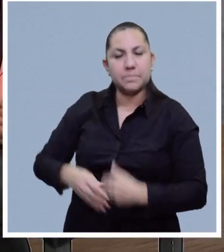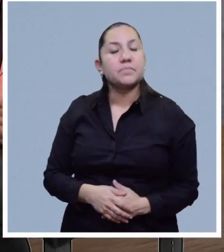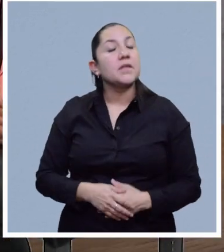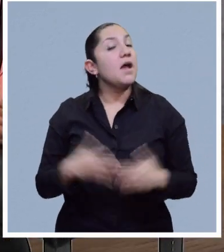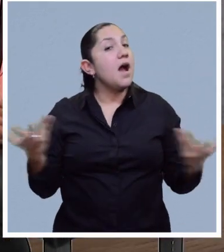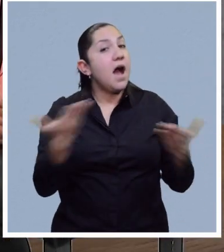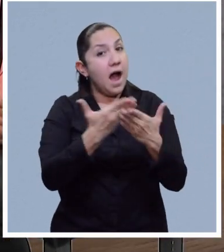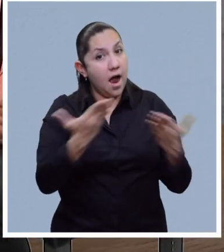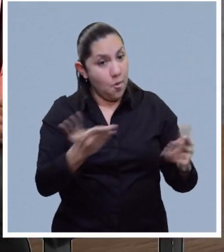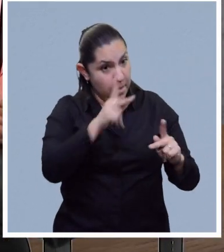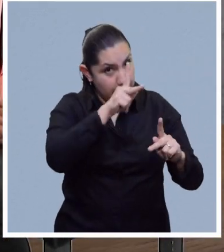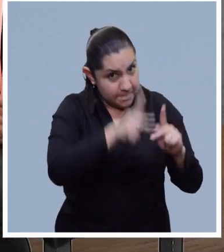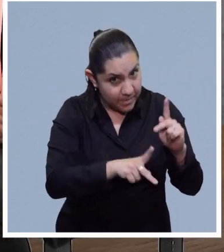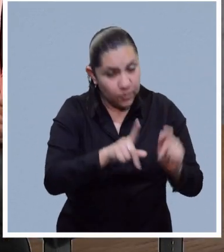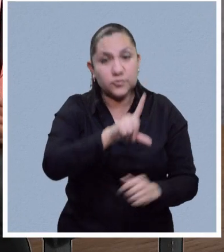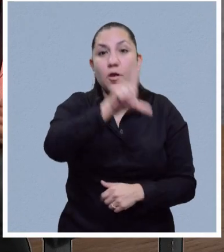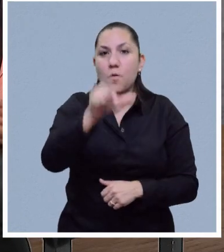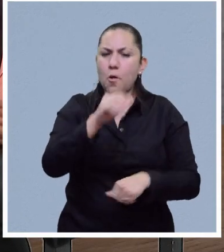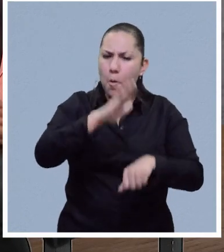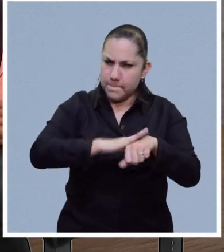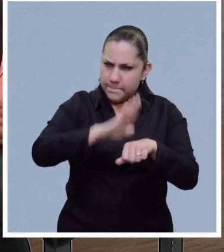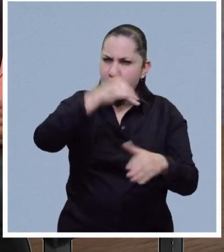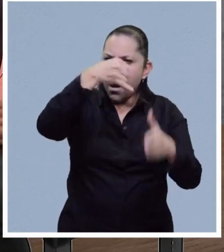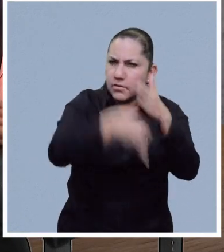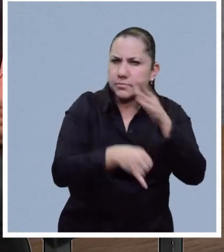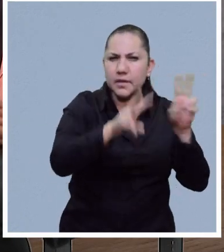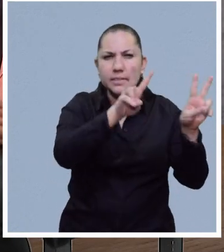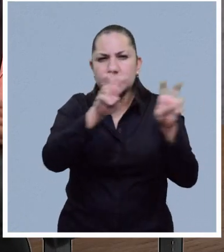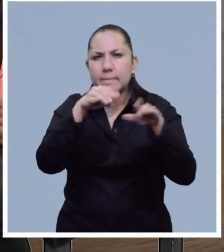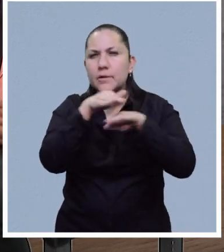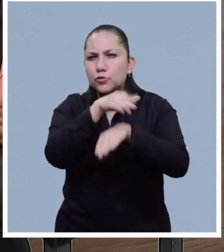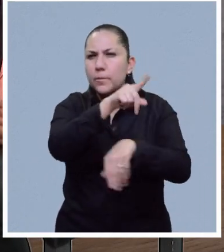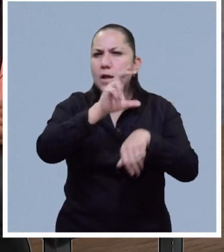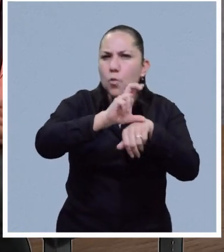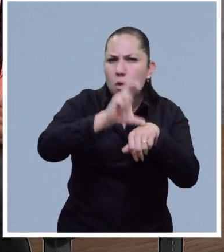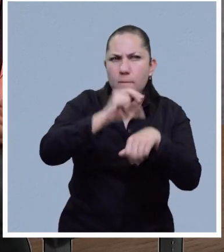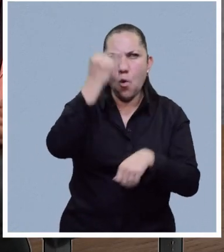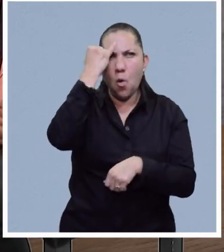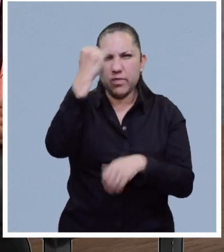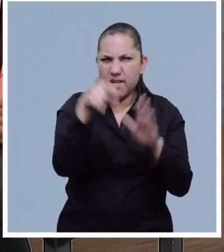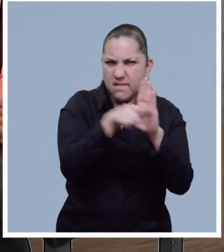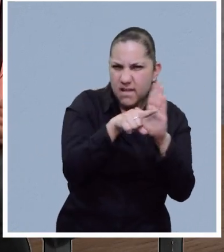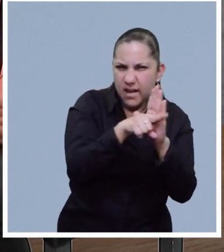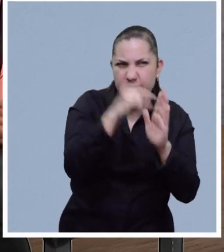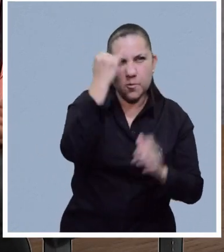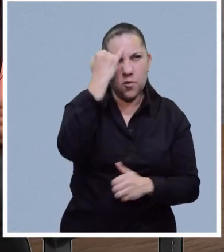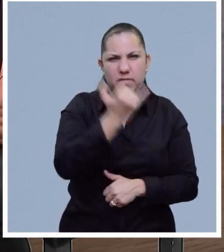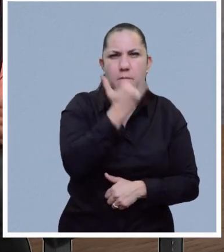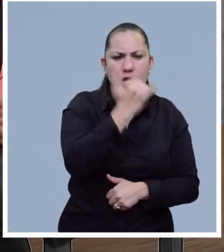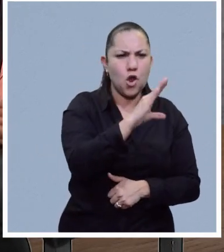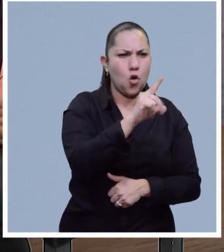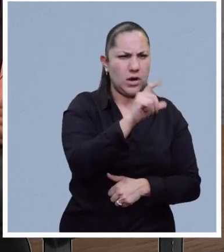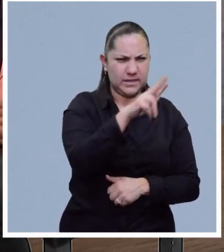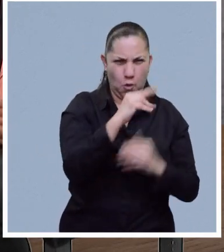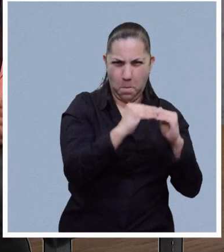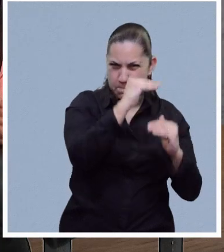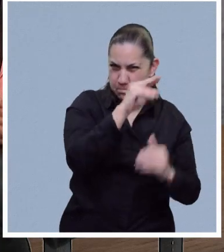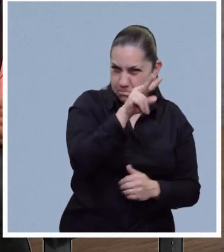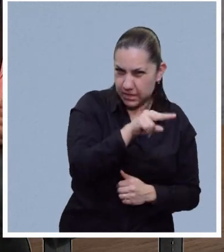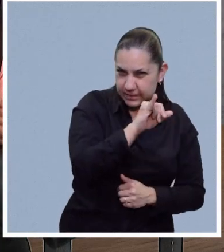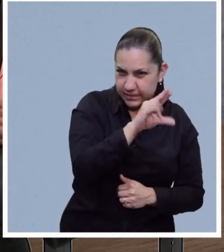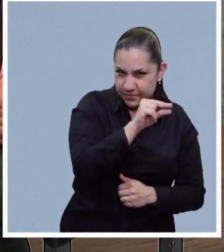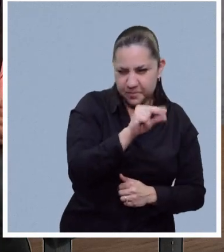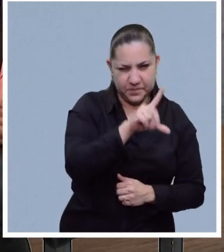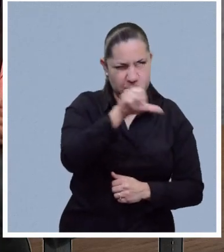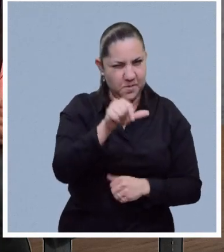Llegó el momento de hacer una pausa, pero más adelante continuaremos hablando de este rico alimento que es el huevo, mitos y realidades. ¿Qué tan cierto es que eleva el